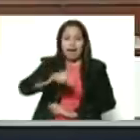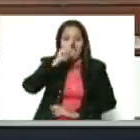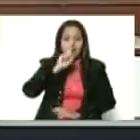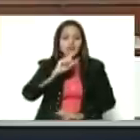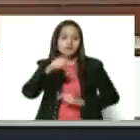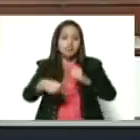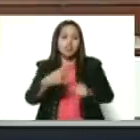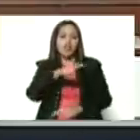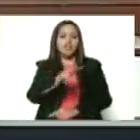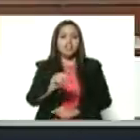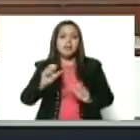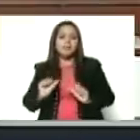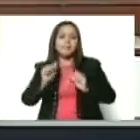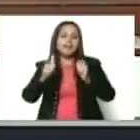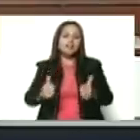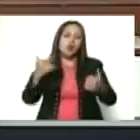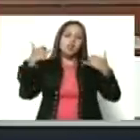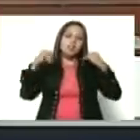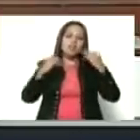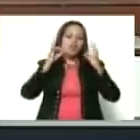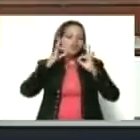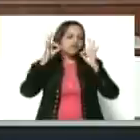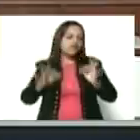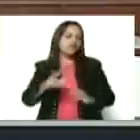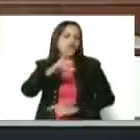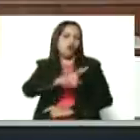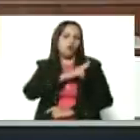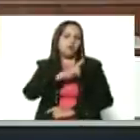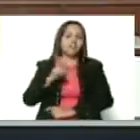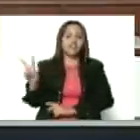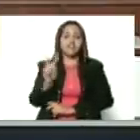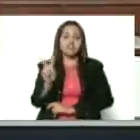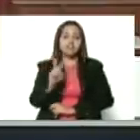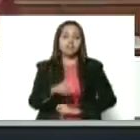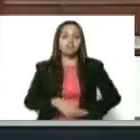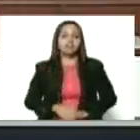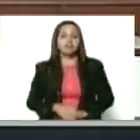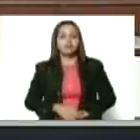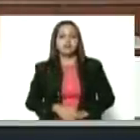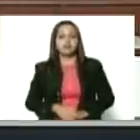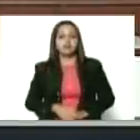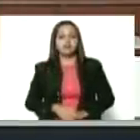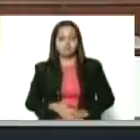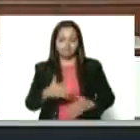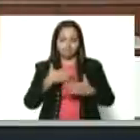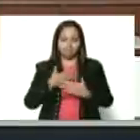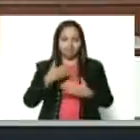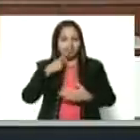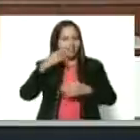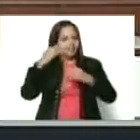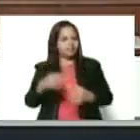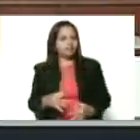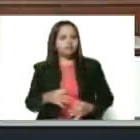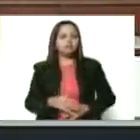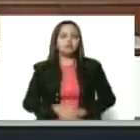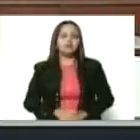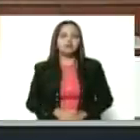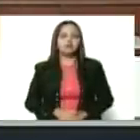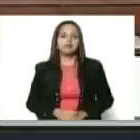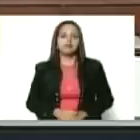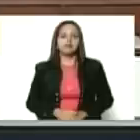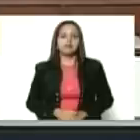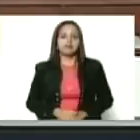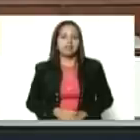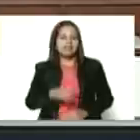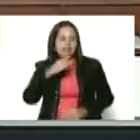comenzó su celebración oficial. En Venezuela, nosotros verdaderamente, verdaderamente,